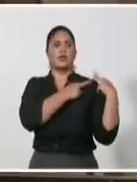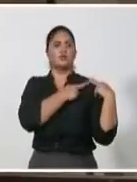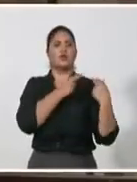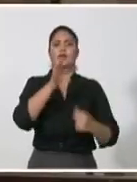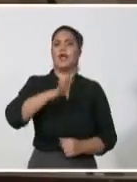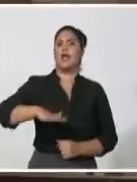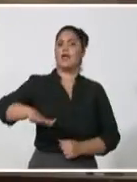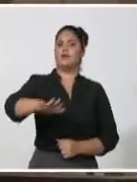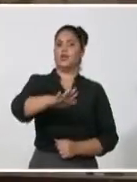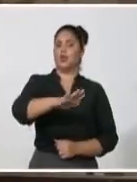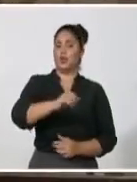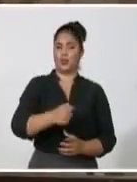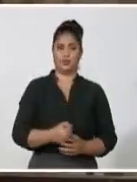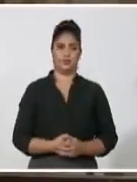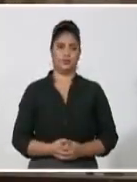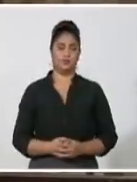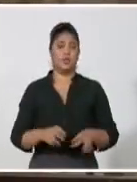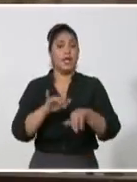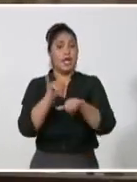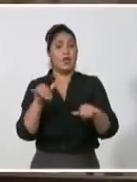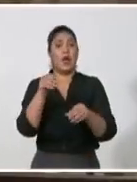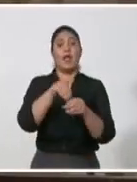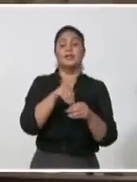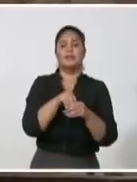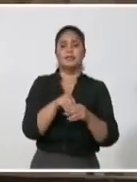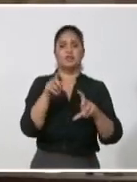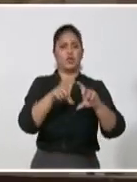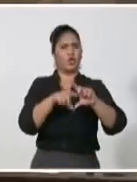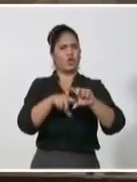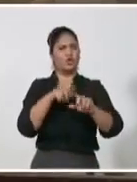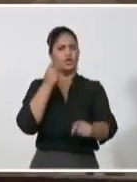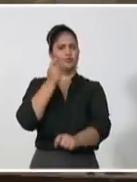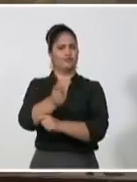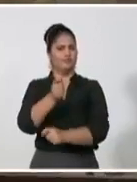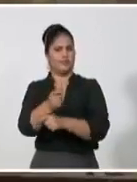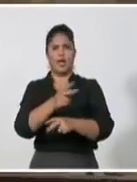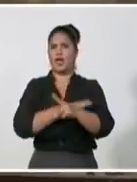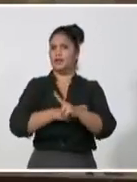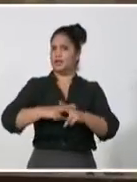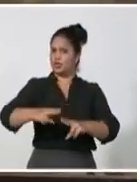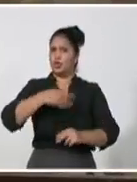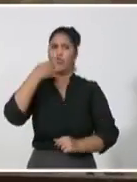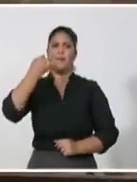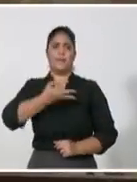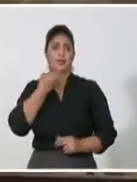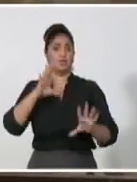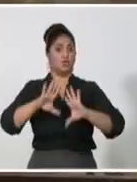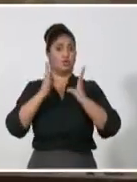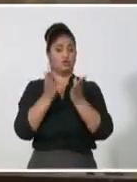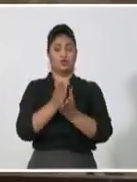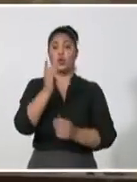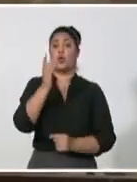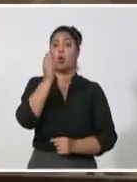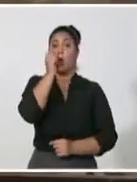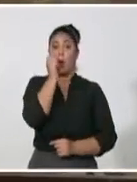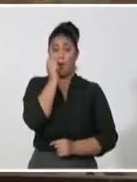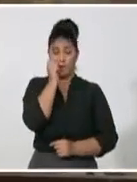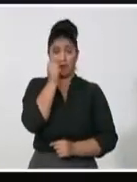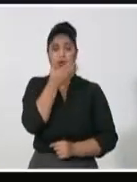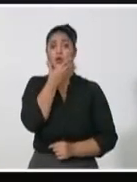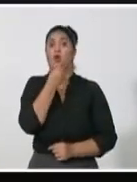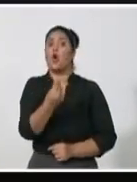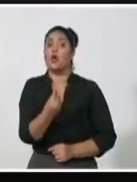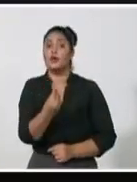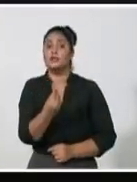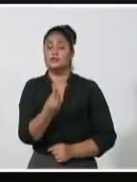aparte del contenido patriótico este político que tiene, esto tiene, cuando pasa el muchacho por el servicio, tiene una